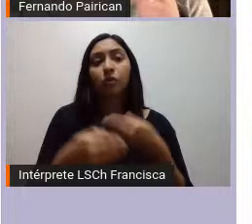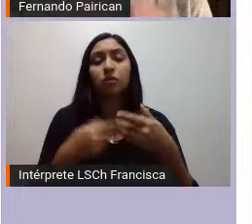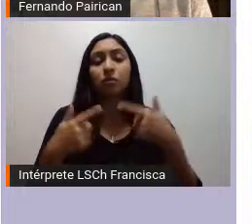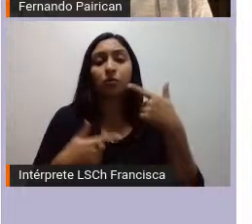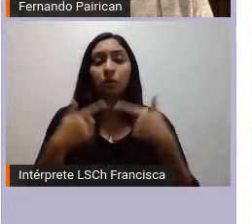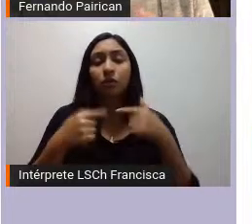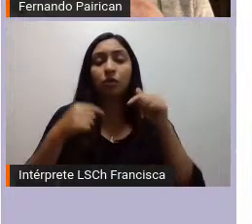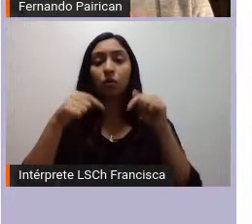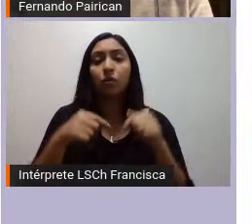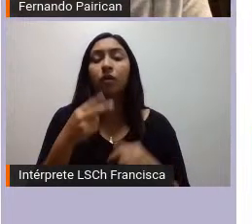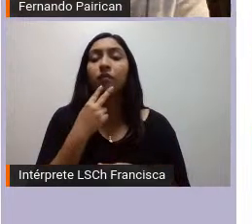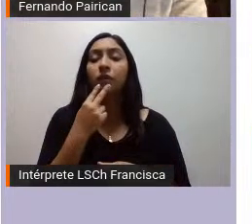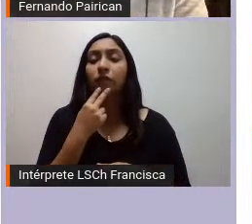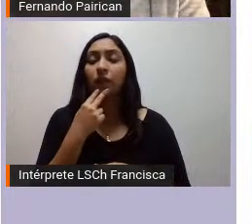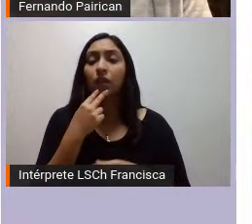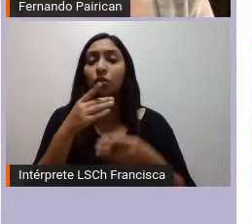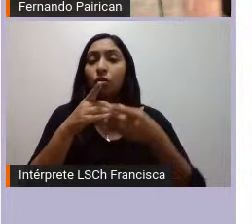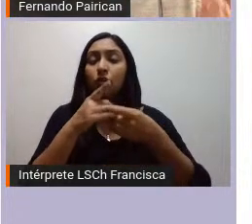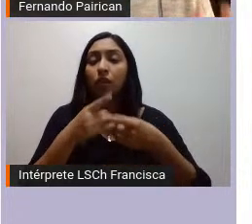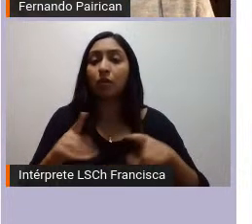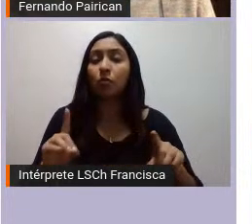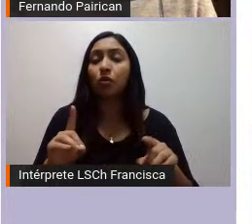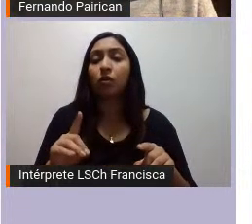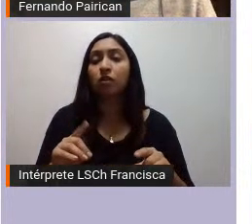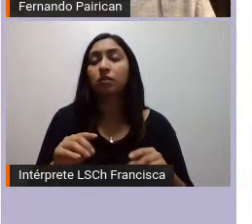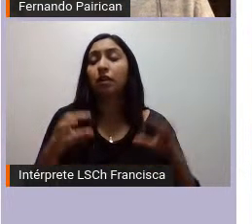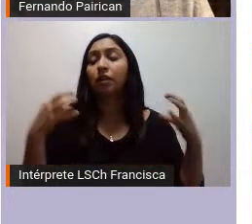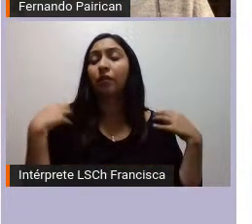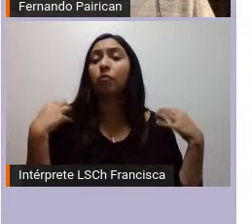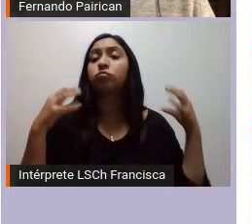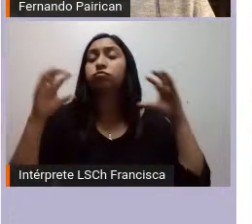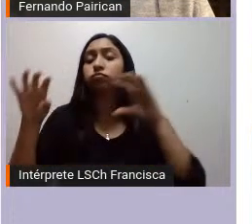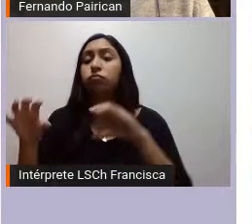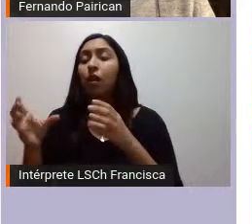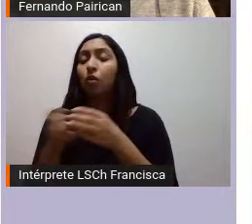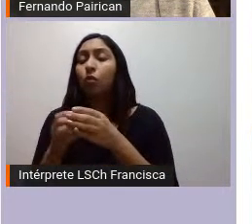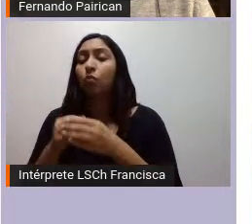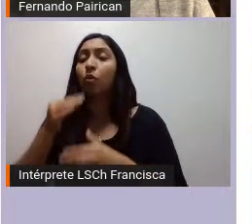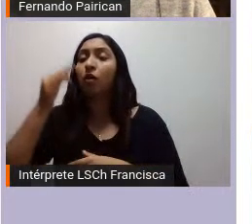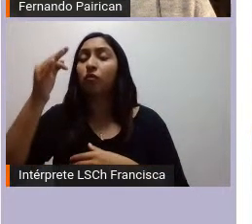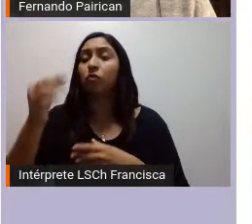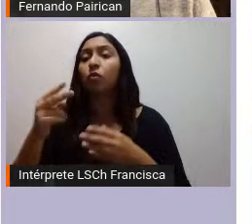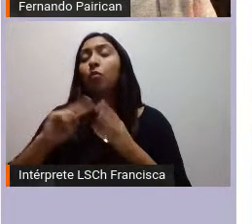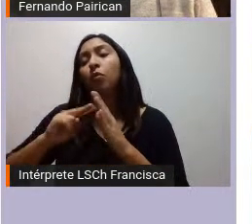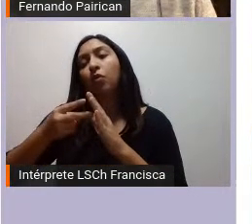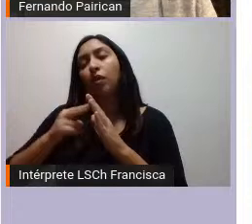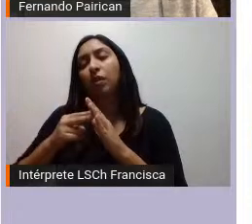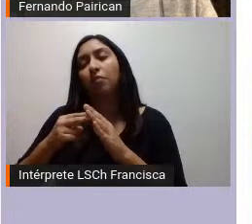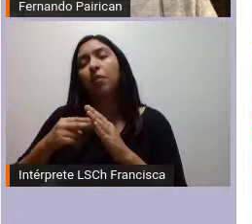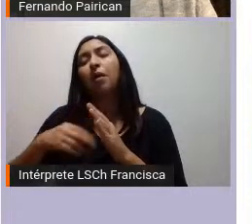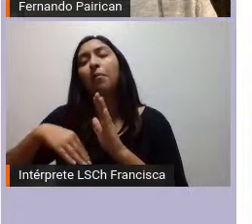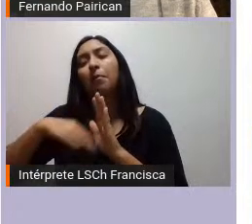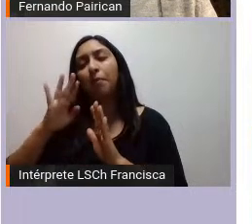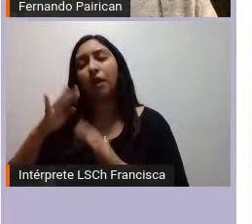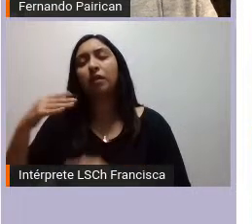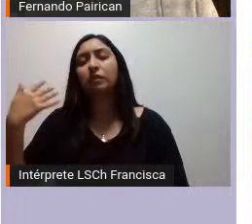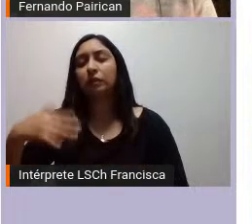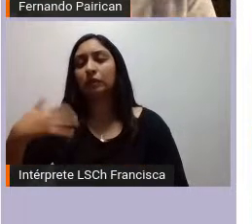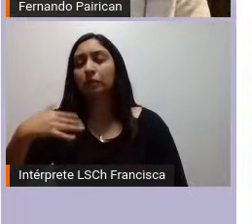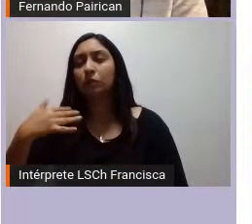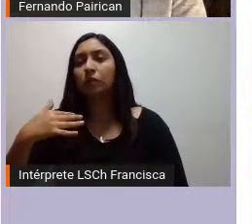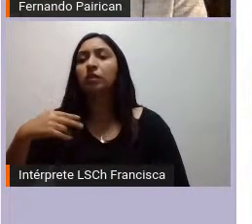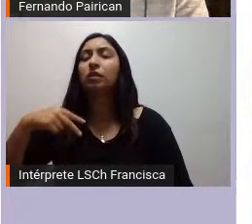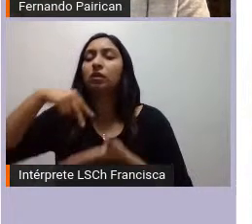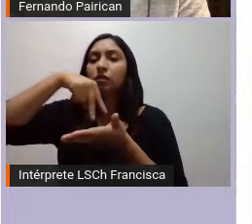democrático y plural es que le vamos a delegar a las generaciones futuras un conflicto aún mucho más radical que es un escenario penosamente